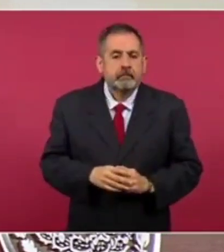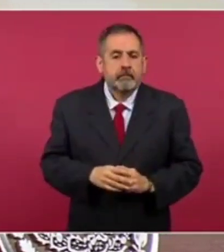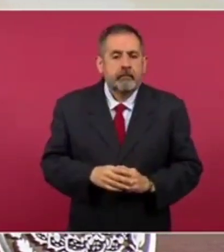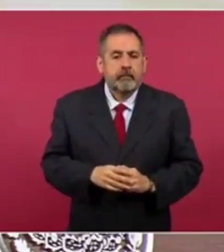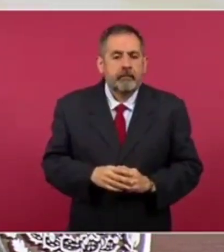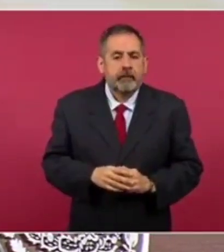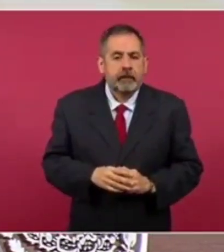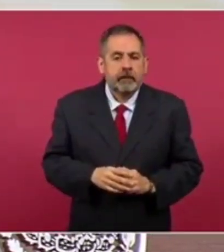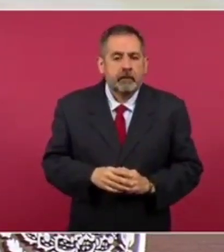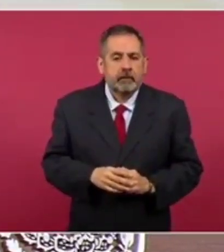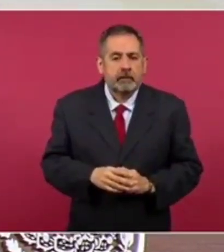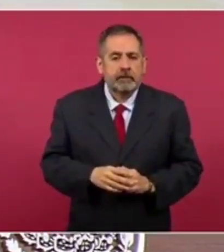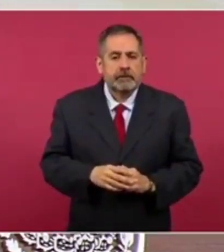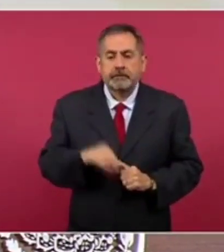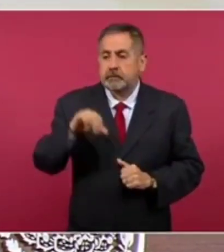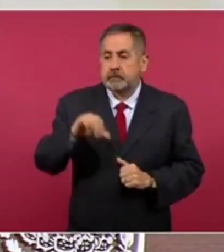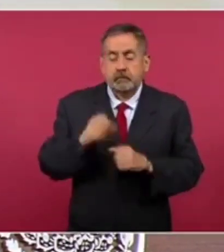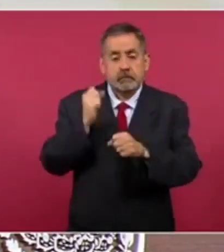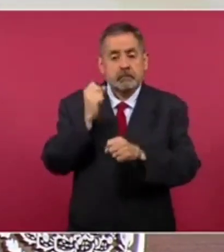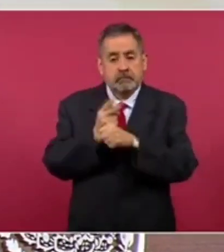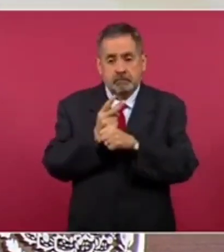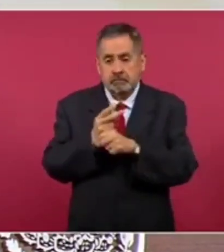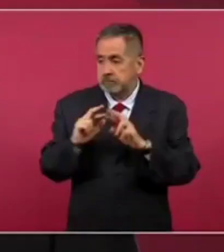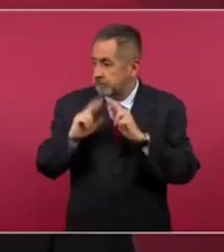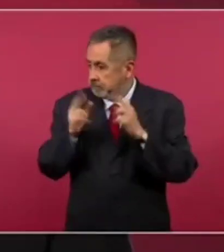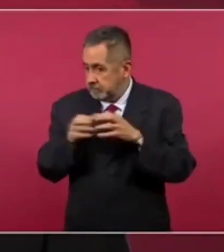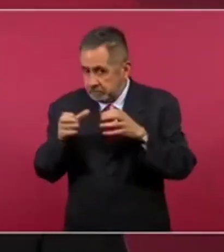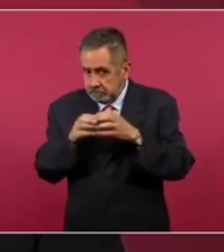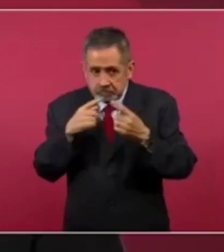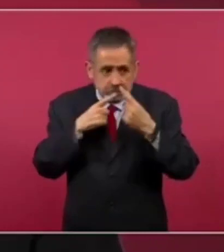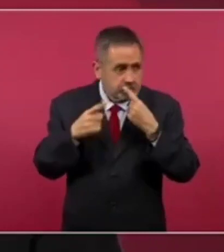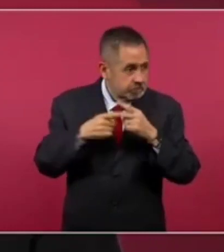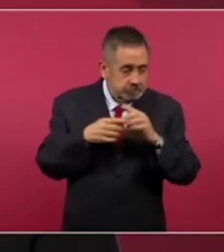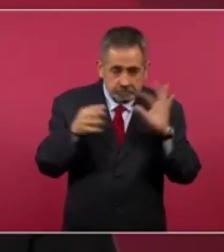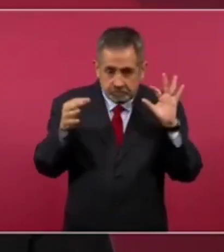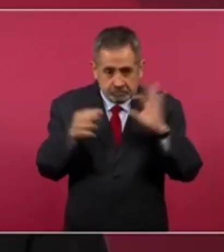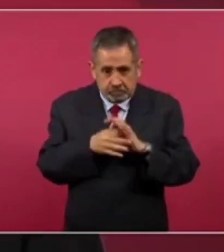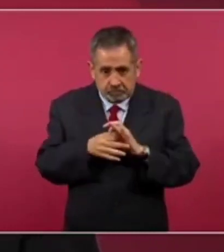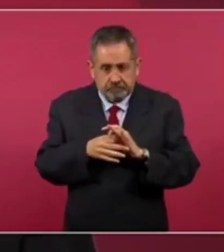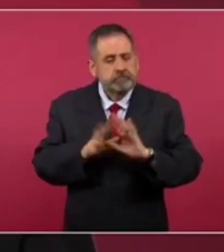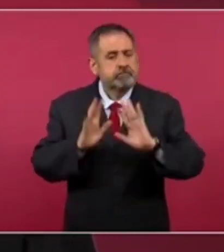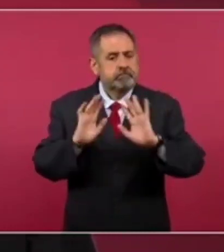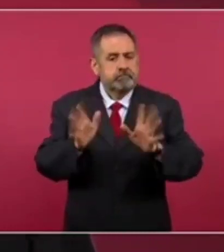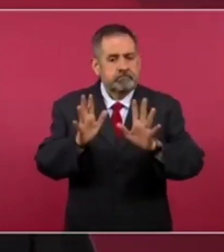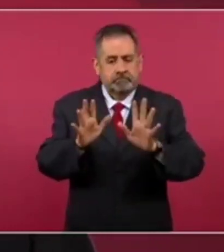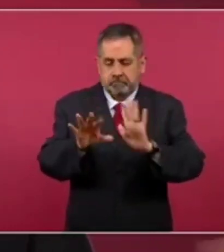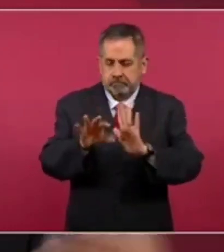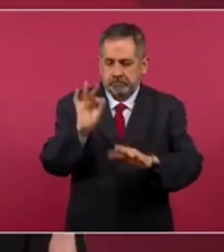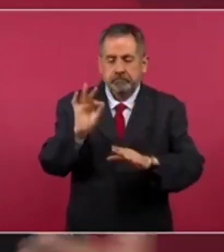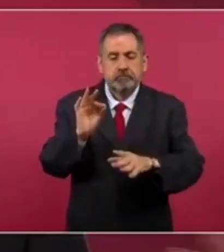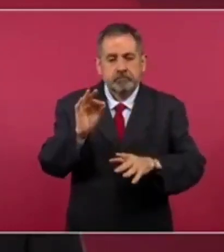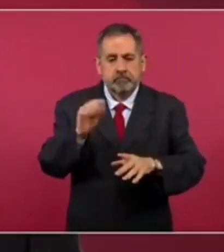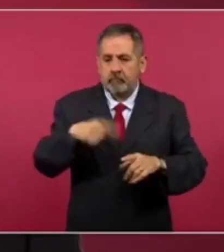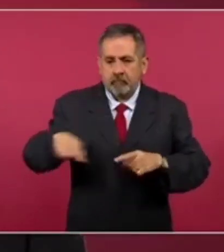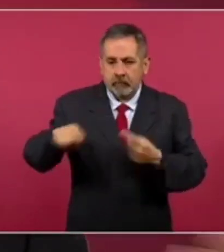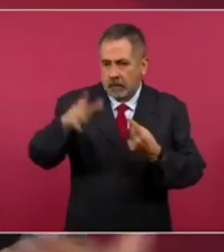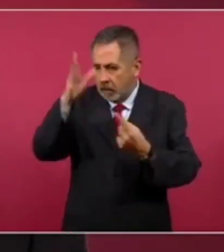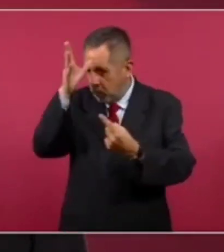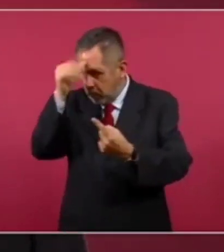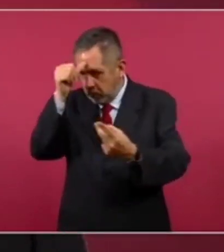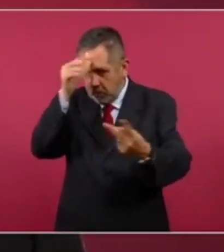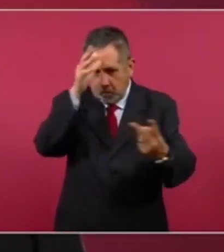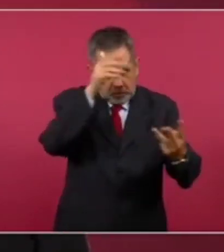Hoy muy temprano se reunieron y hay consenso,